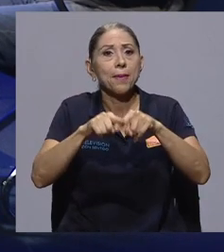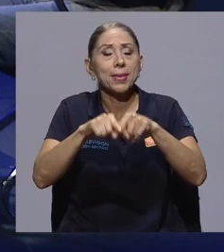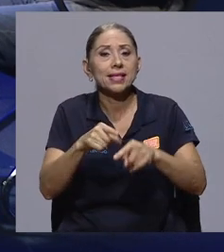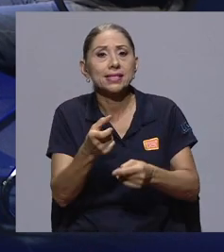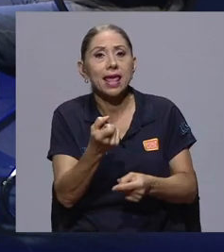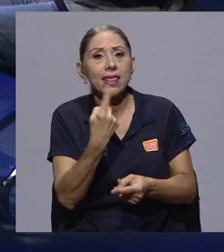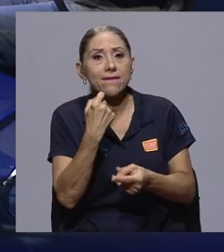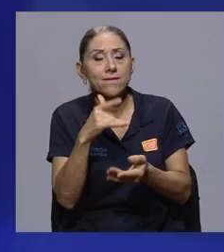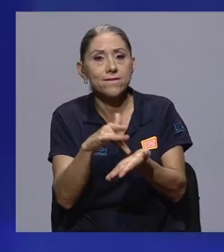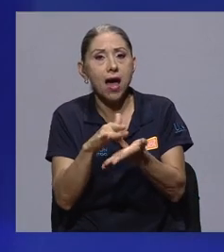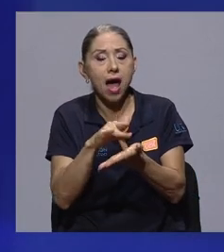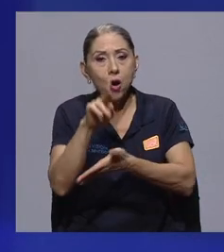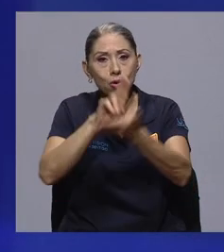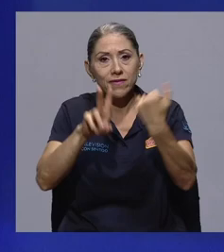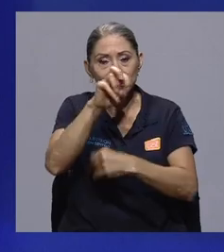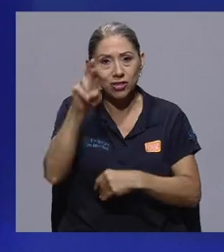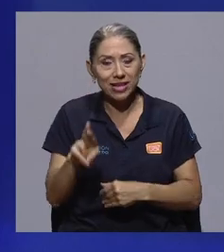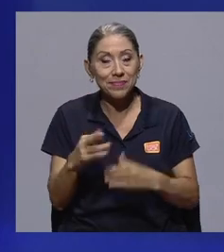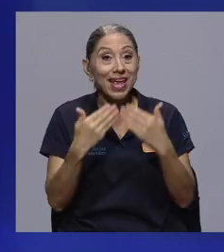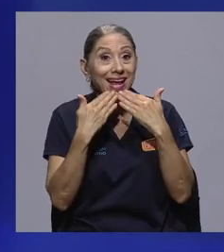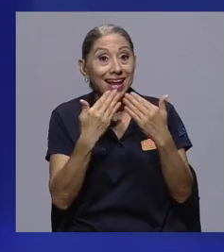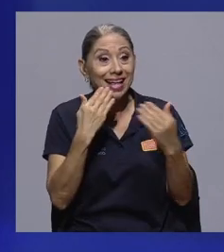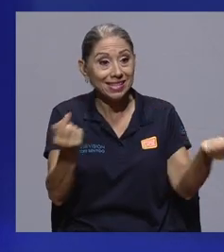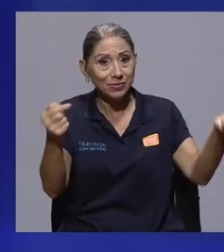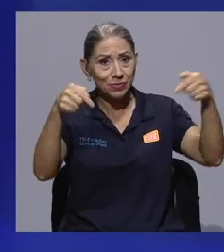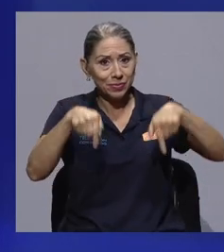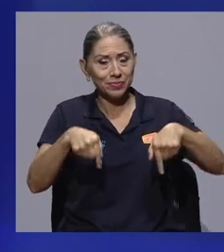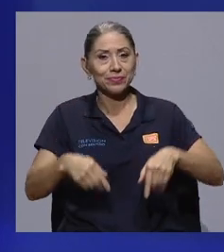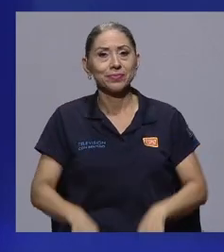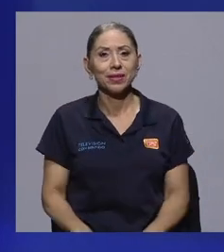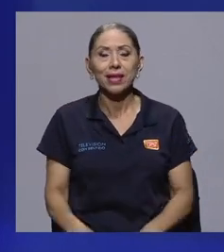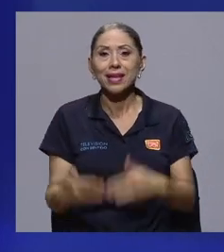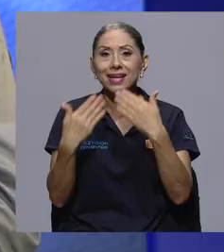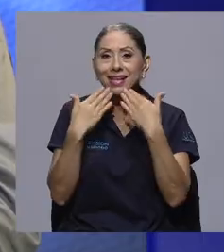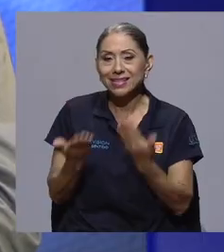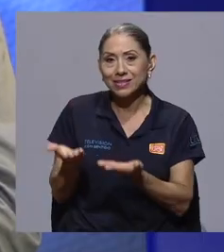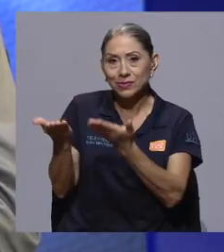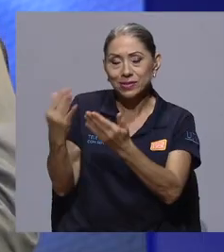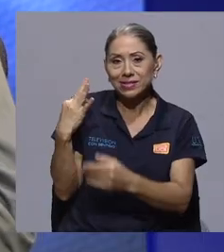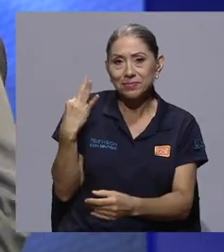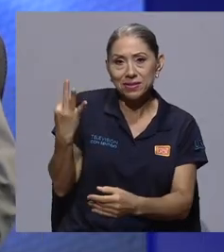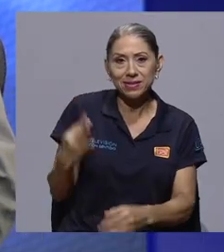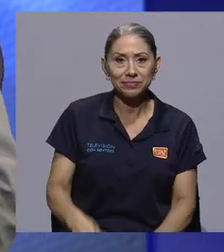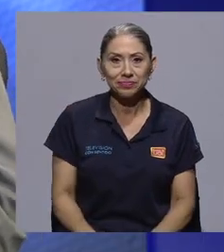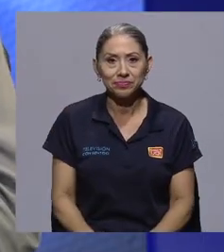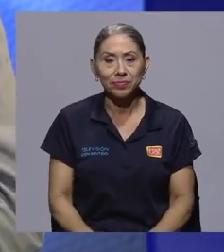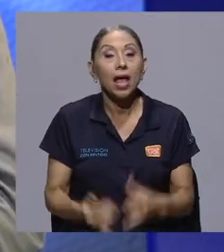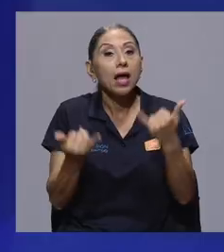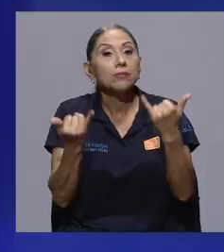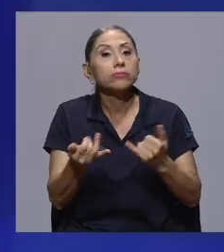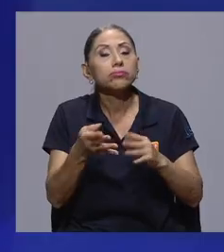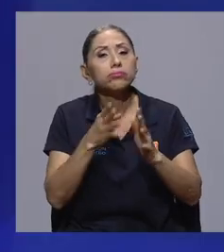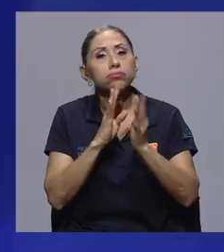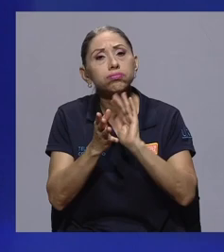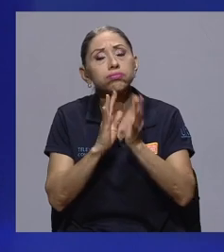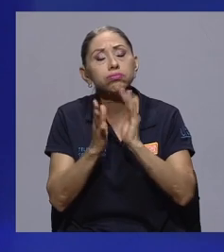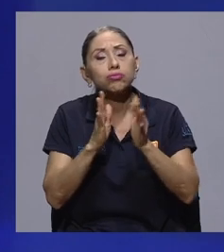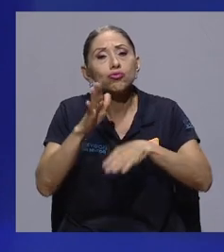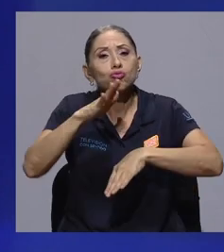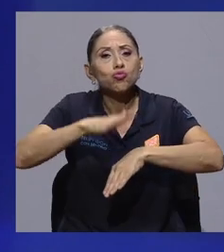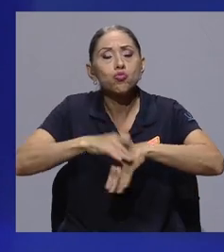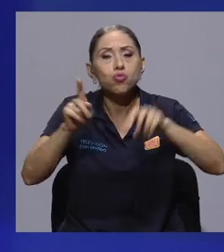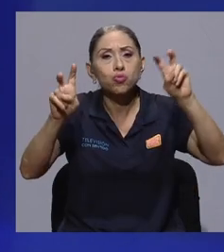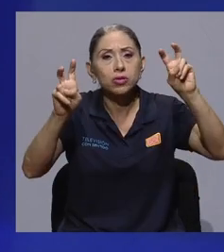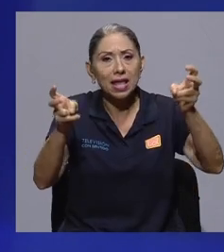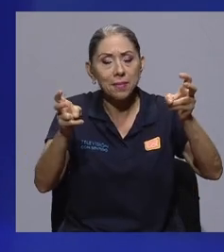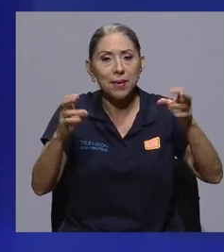Universidad de Costa Rica. Ernesto, muchas gracias por estar con nosotras y nosotros el día de hoy. Muchas gracias a ustedes por invitarme. Vamos a conversar